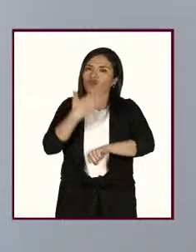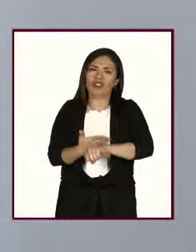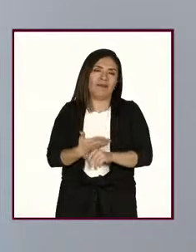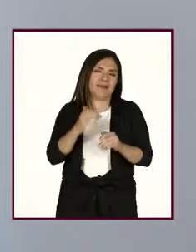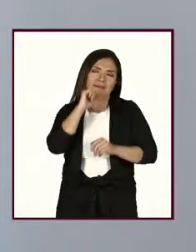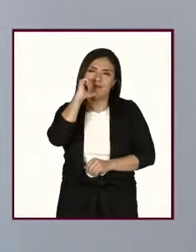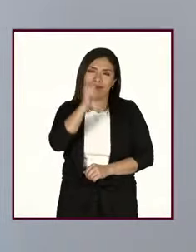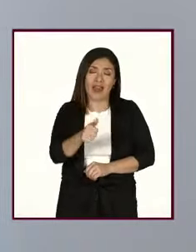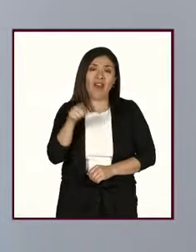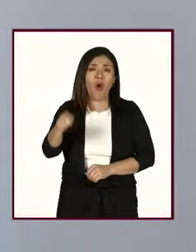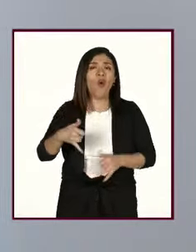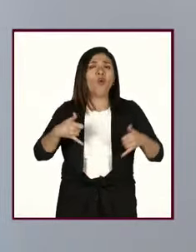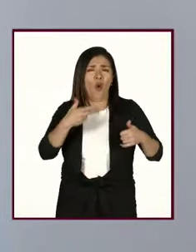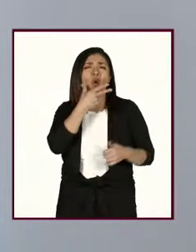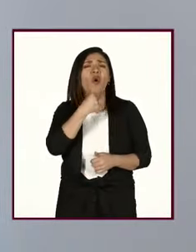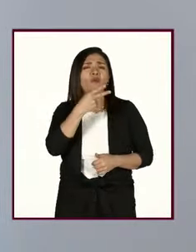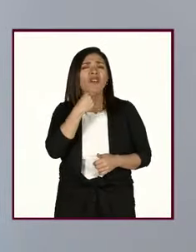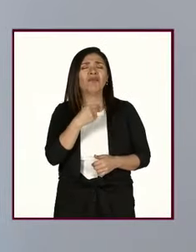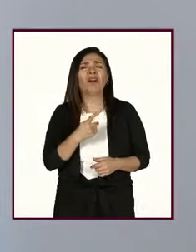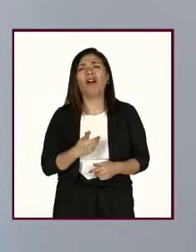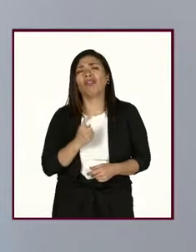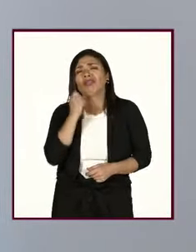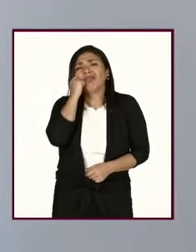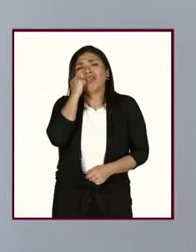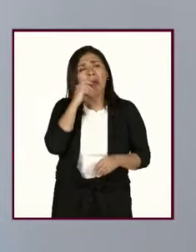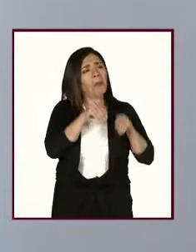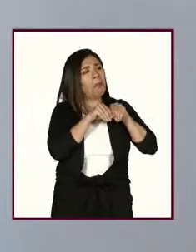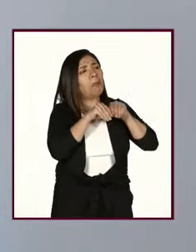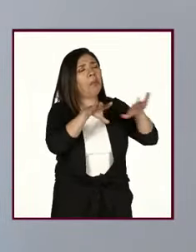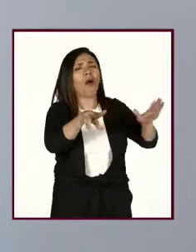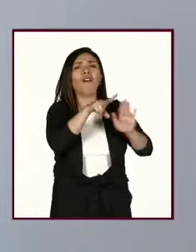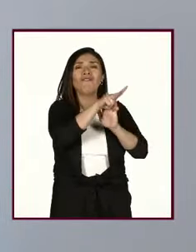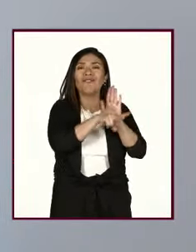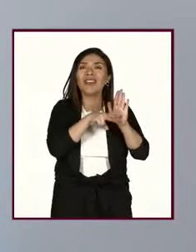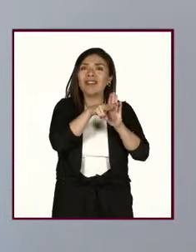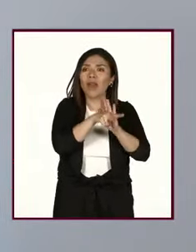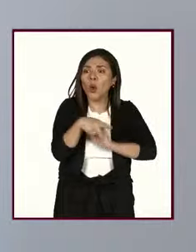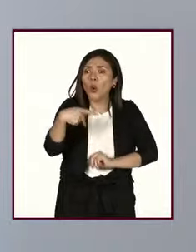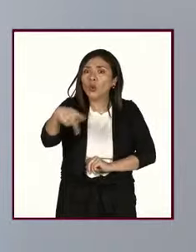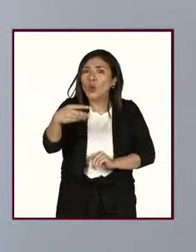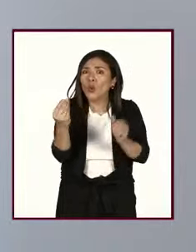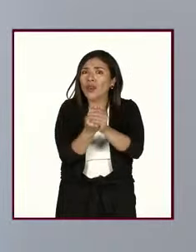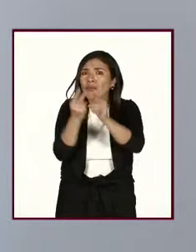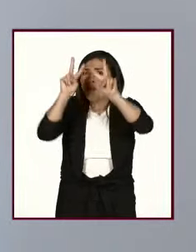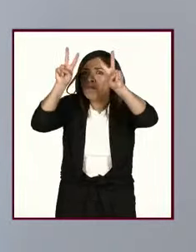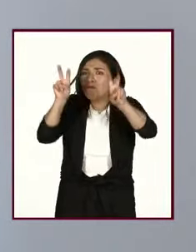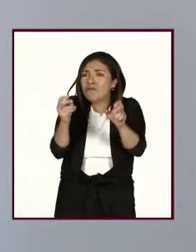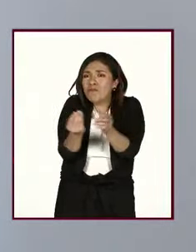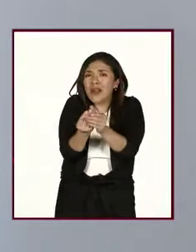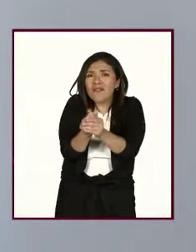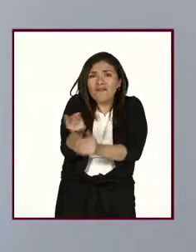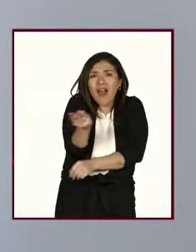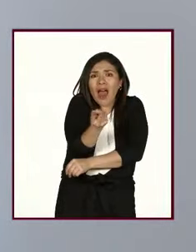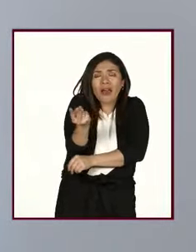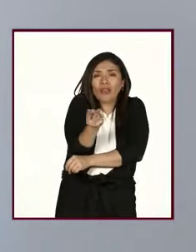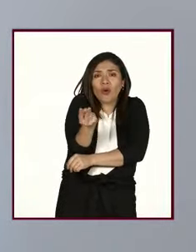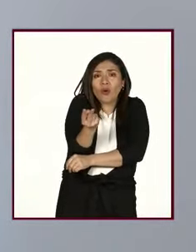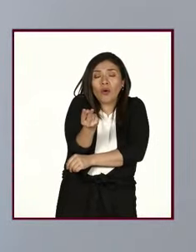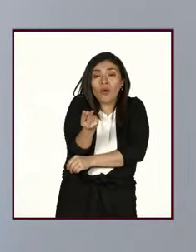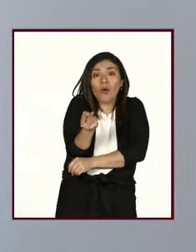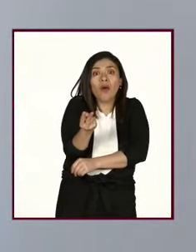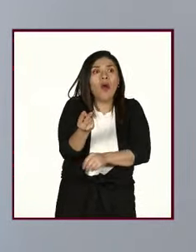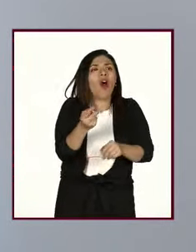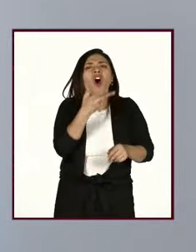el joven difunde esta esto que era un asunto íntimo y ella se